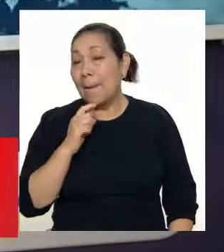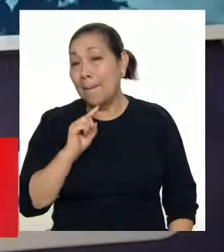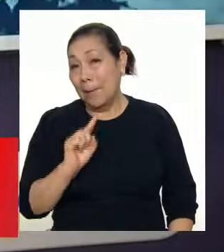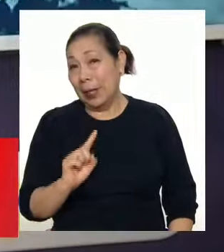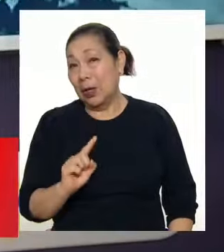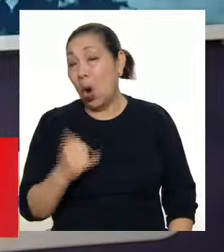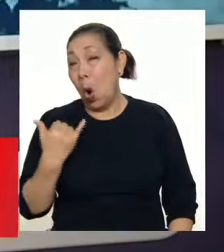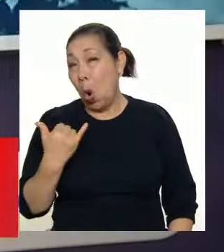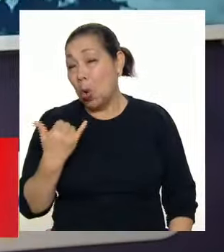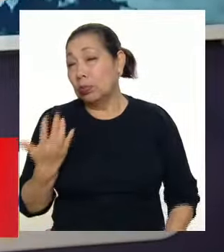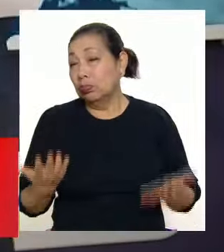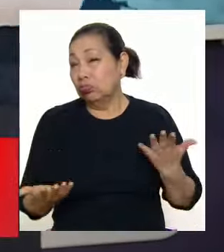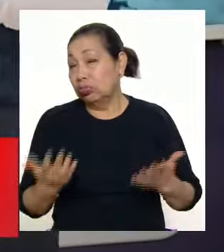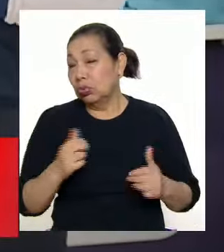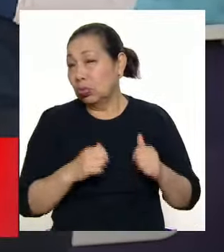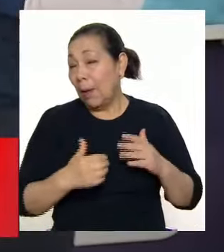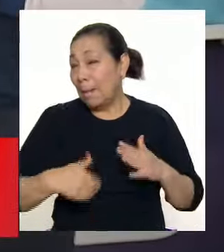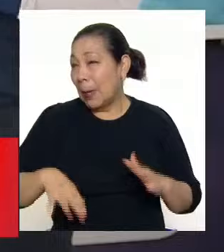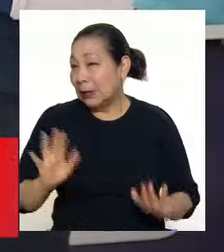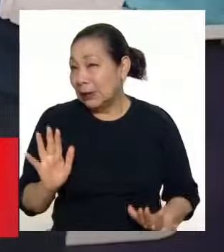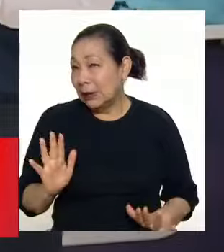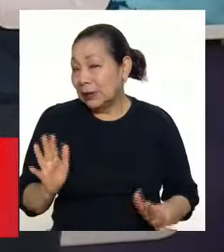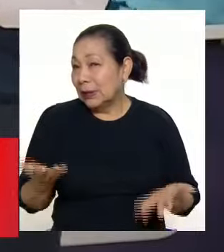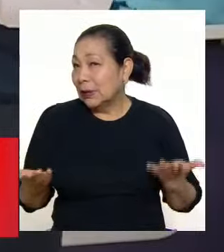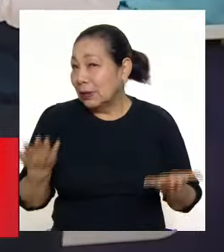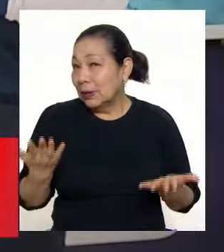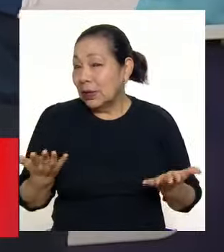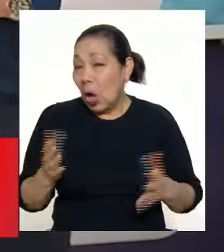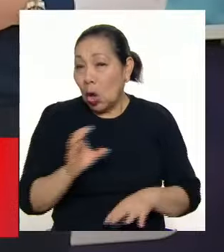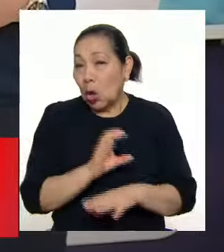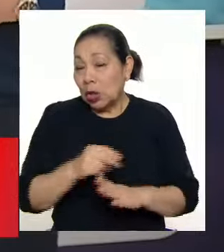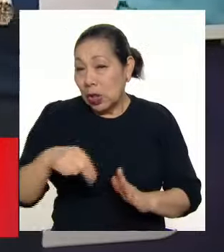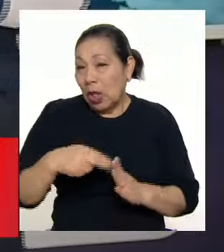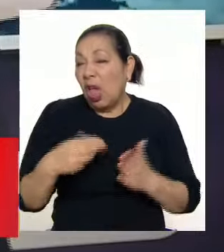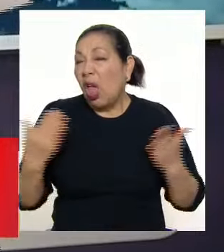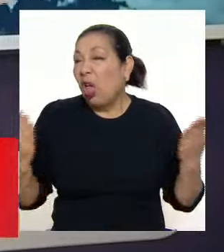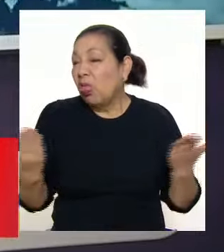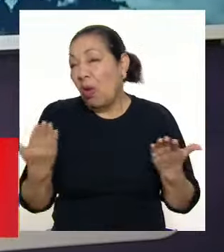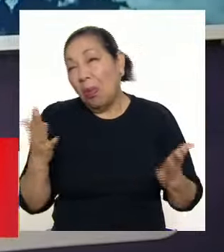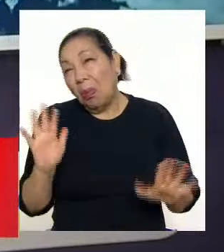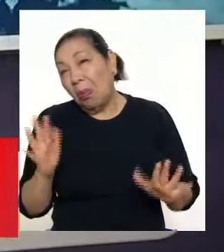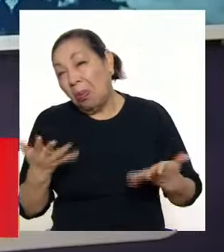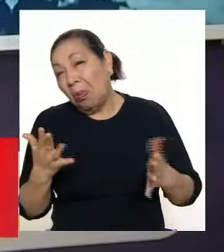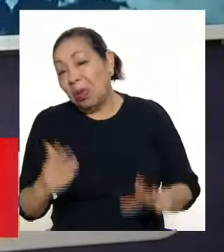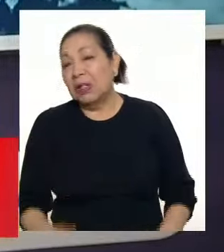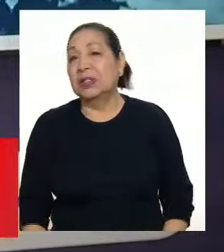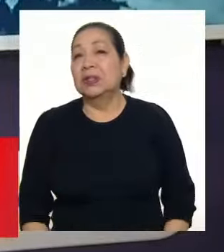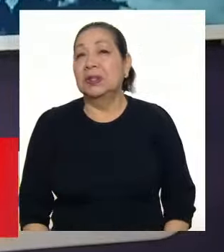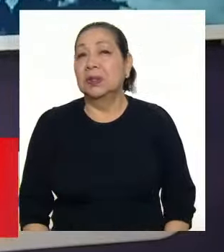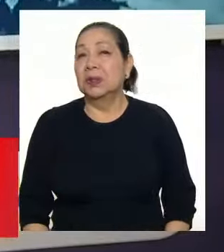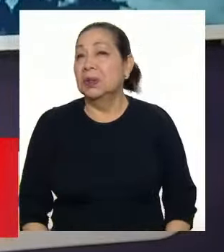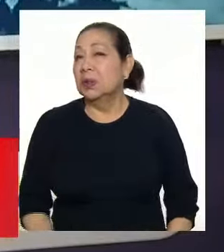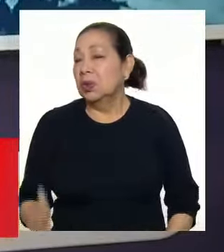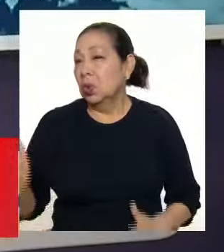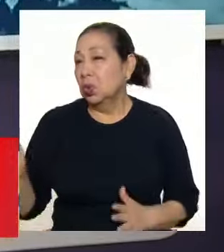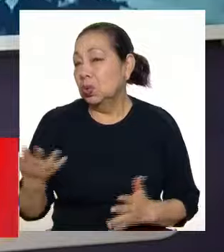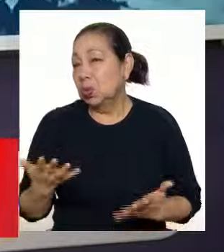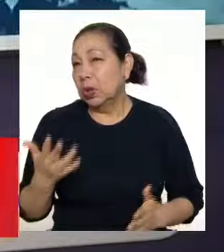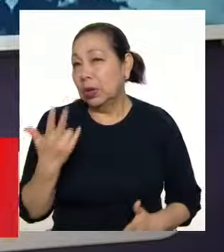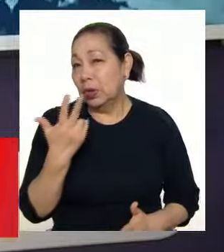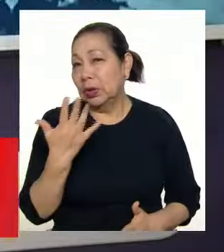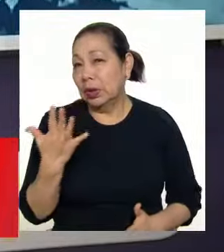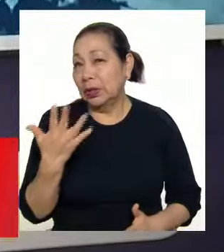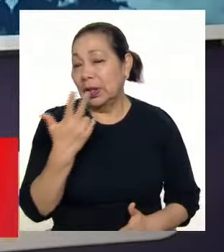vemos que para el día de hoy el sector más afectado sería pues la costa norte, donde estimamos valores de velocidad del viento entre